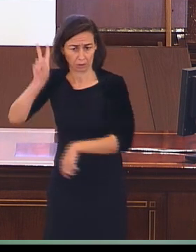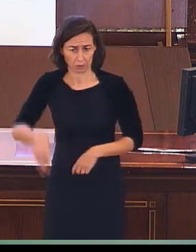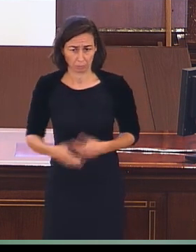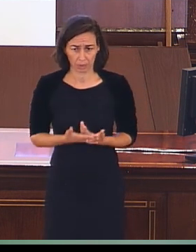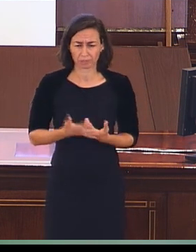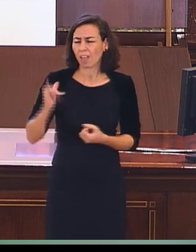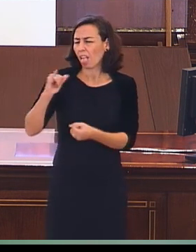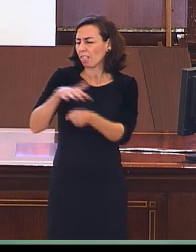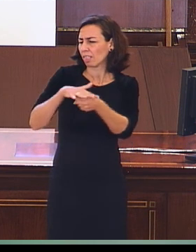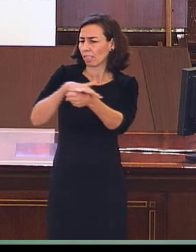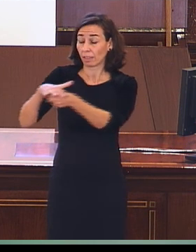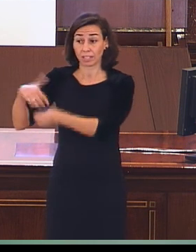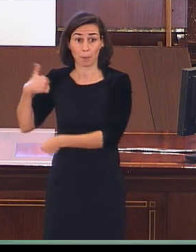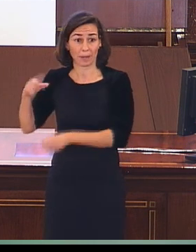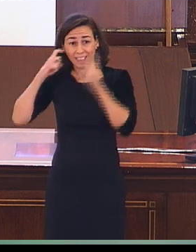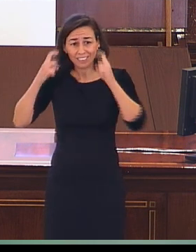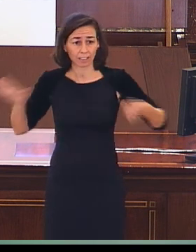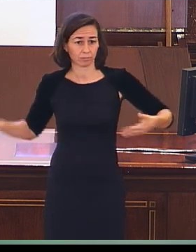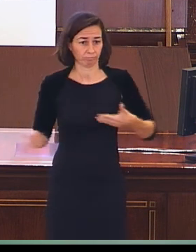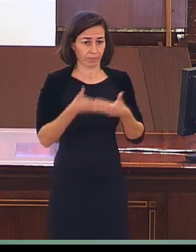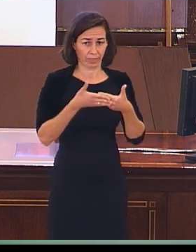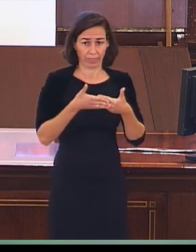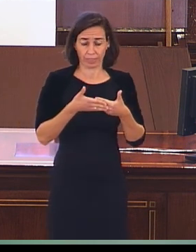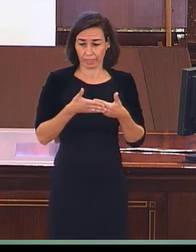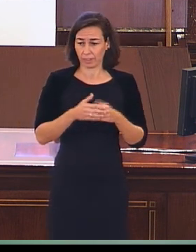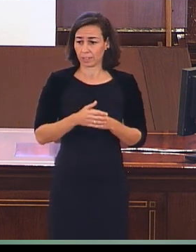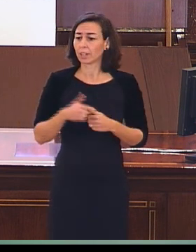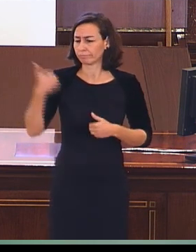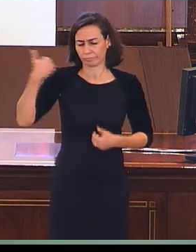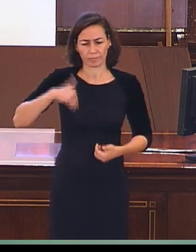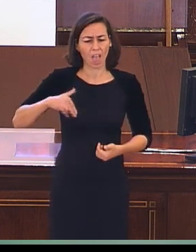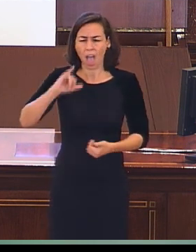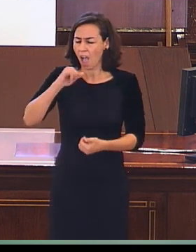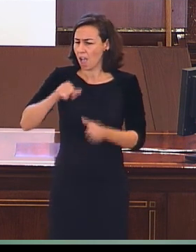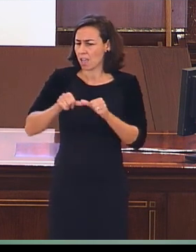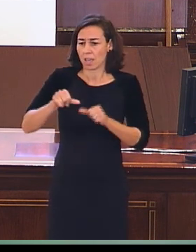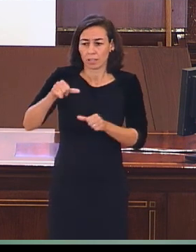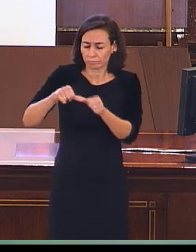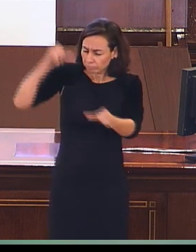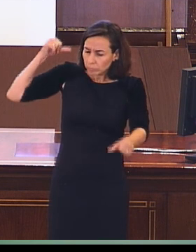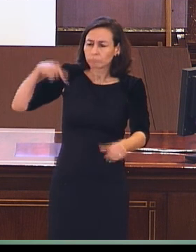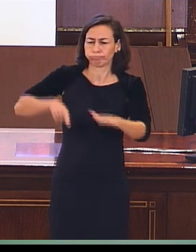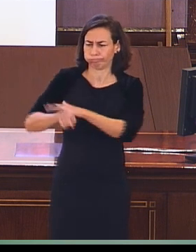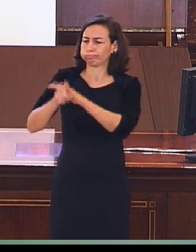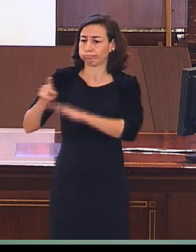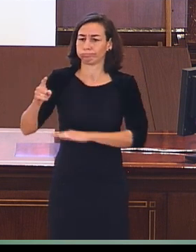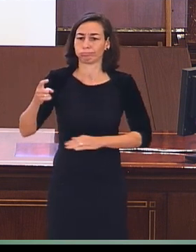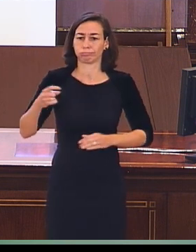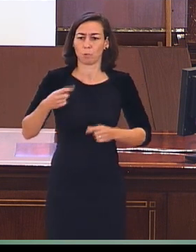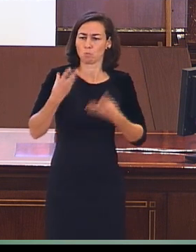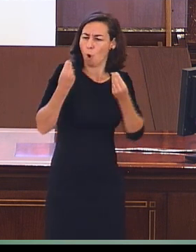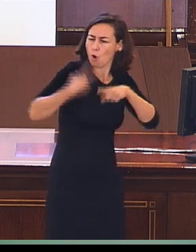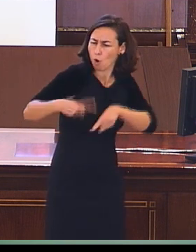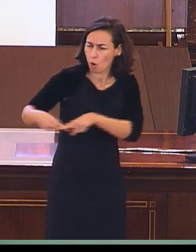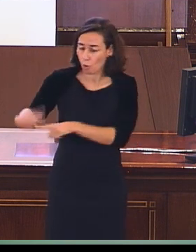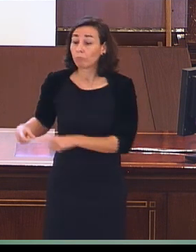Bueno, ya por ir concluyendo. Hemos avanzado mucho en esta década en cantidad y en calidad, pero ¿qué cosa